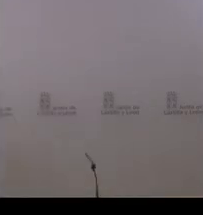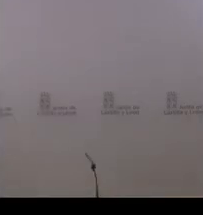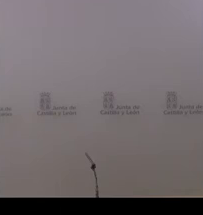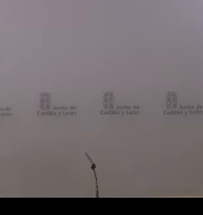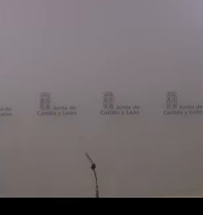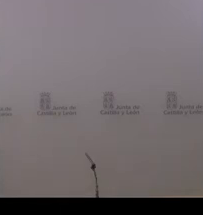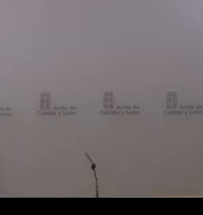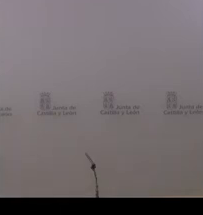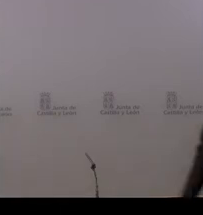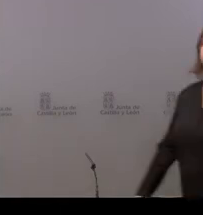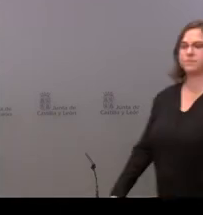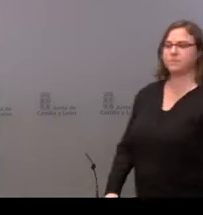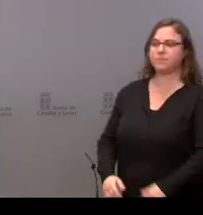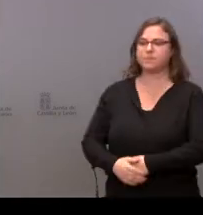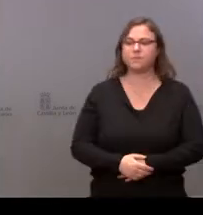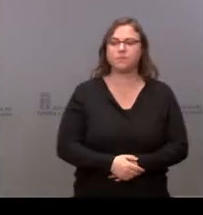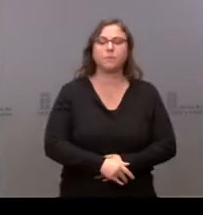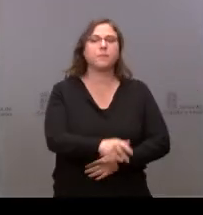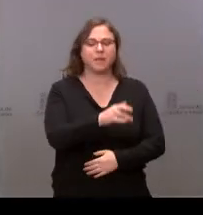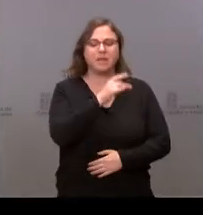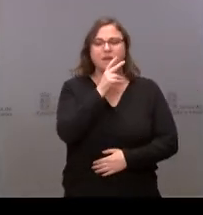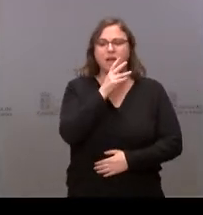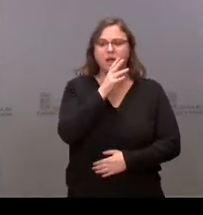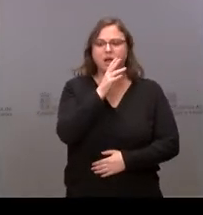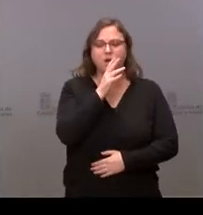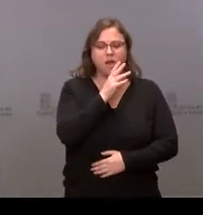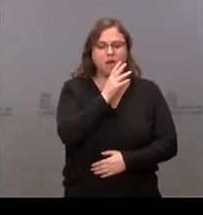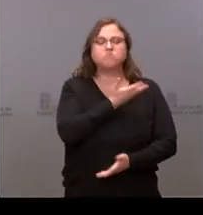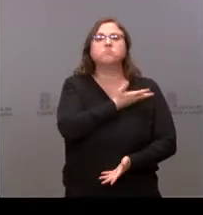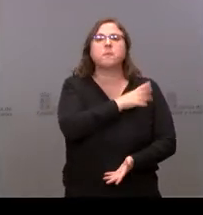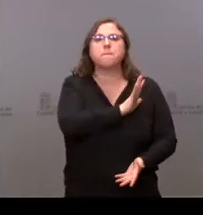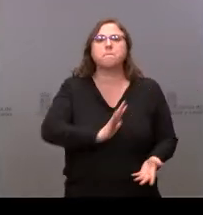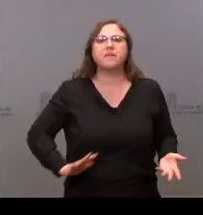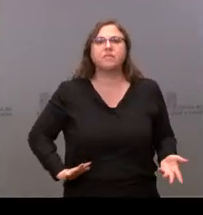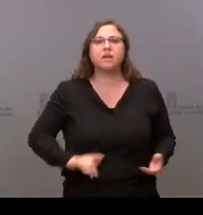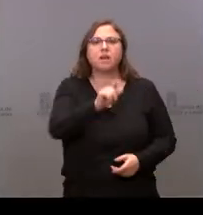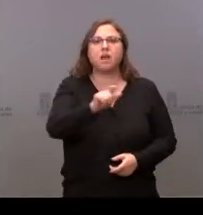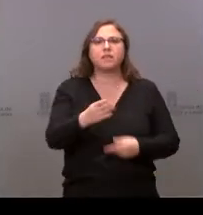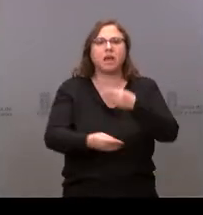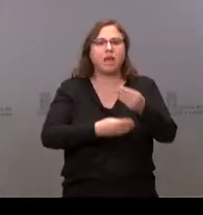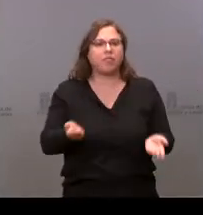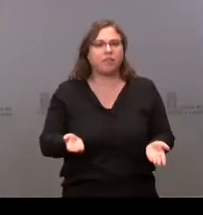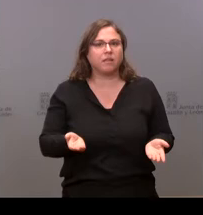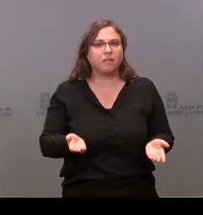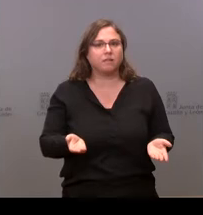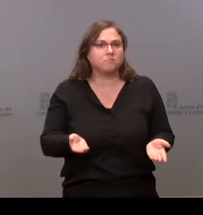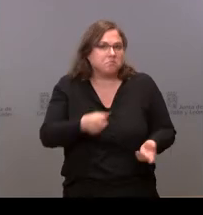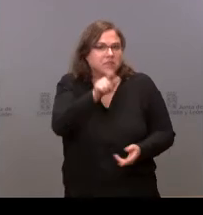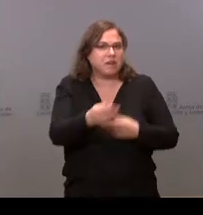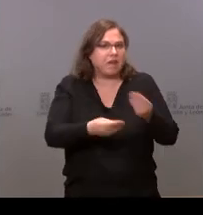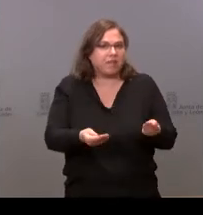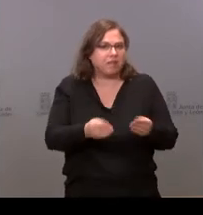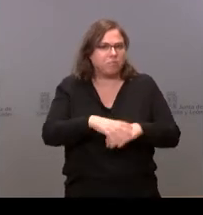que puede hacer la gente? porque no sé si es consciente de que mañana muchas familias se van a reunir sin